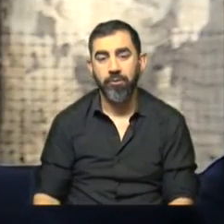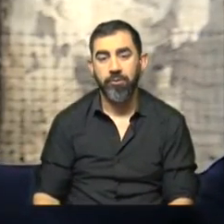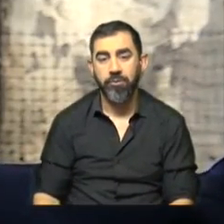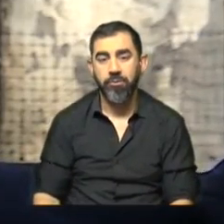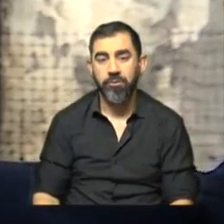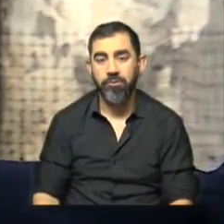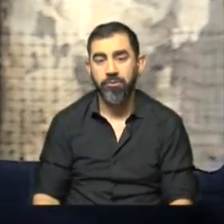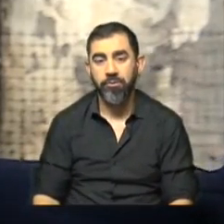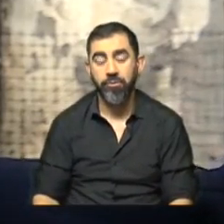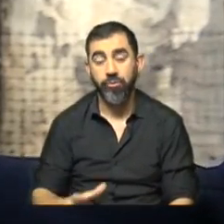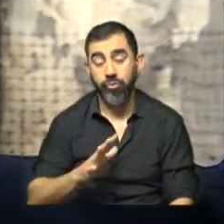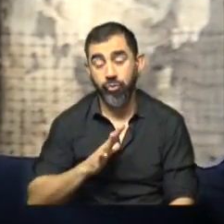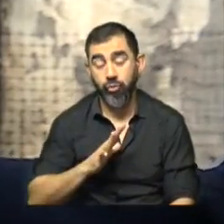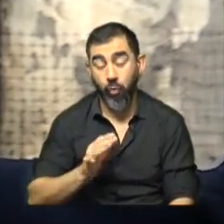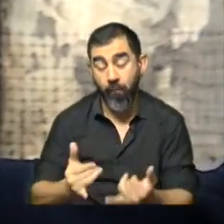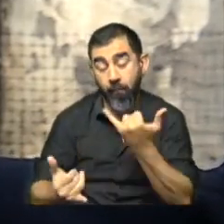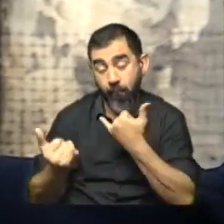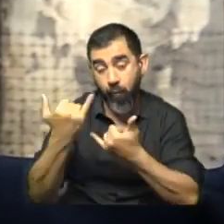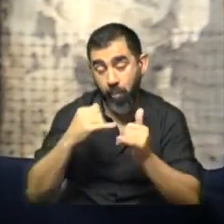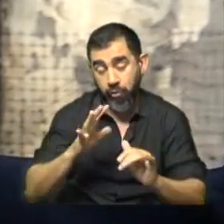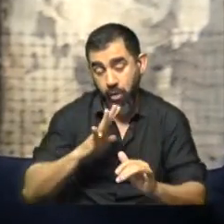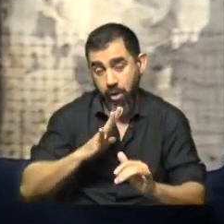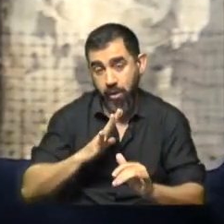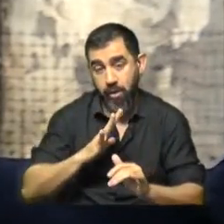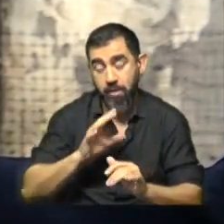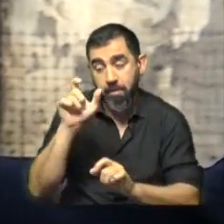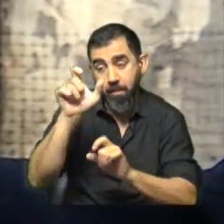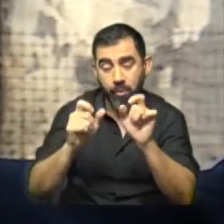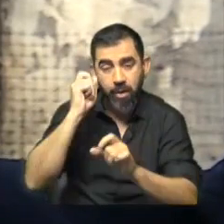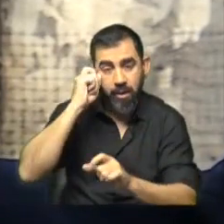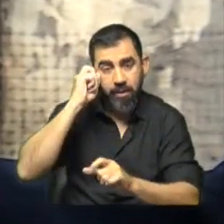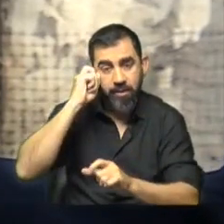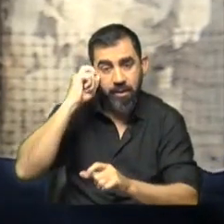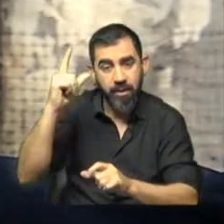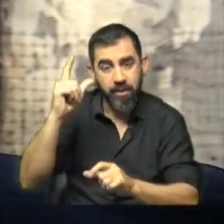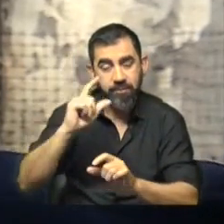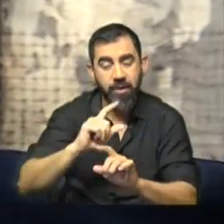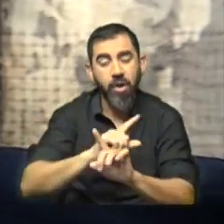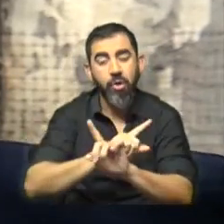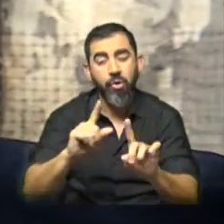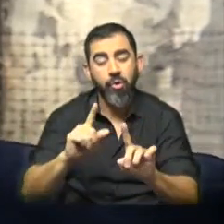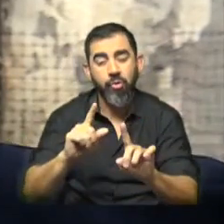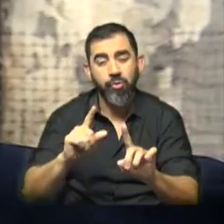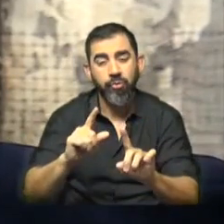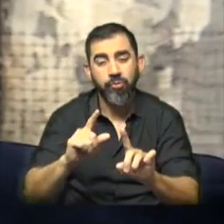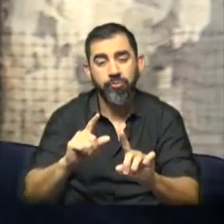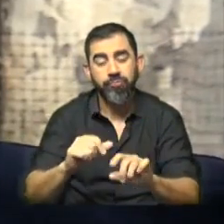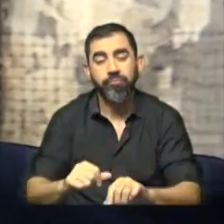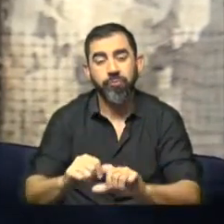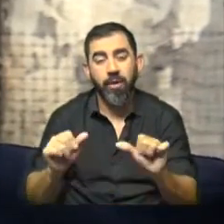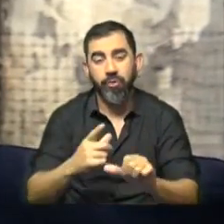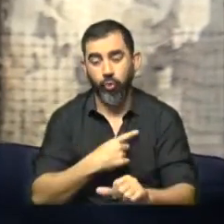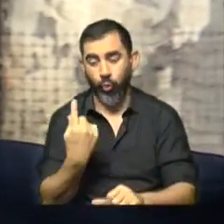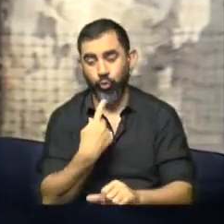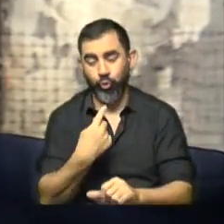La información que tengo es que esta gente, la gente de inteligencia no actúa, no es gente que suele actuar por moto